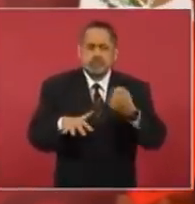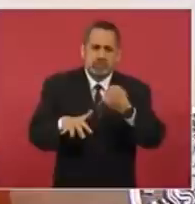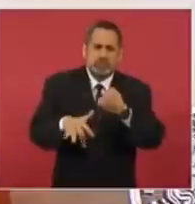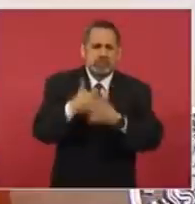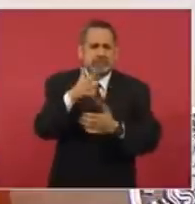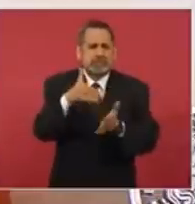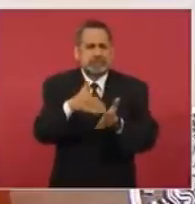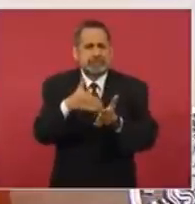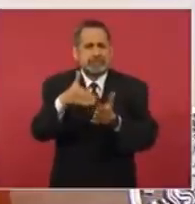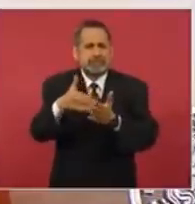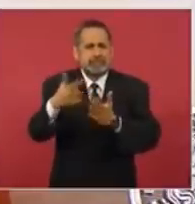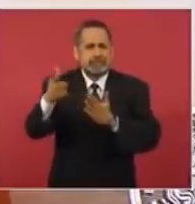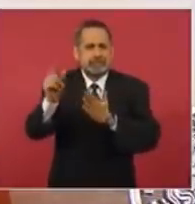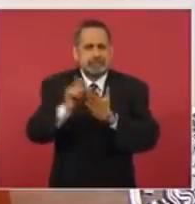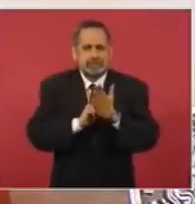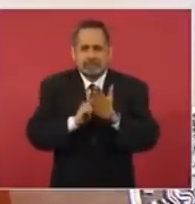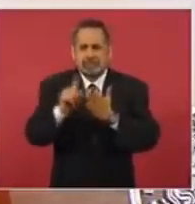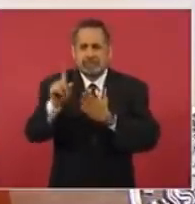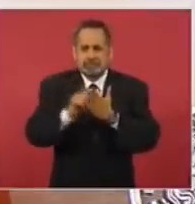millones al mes.